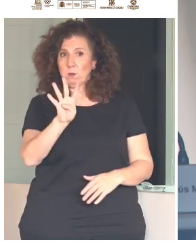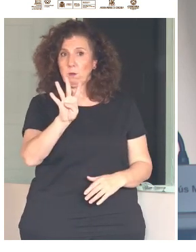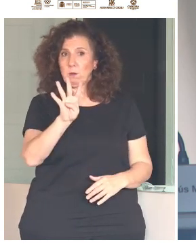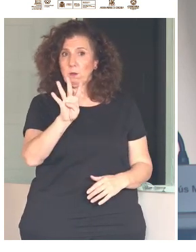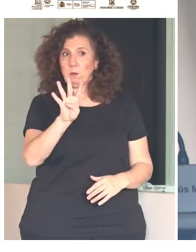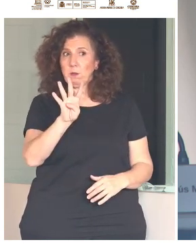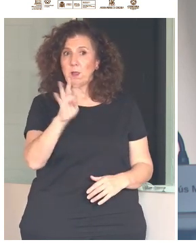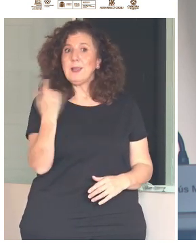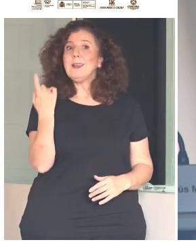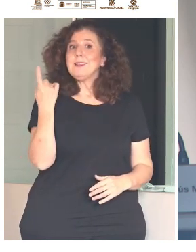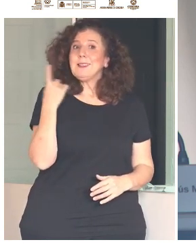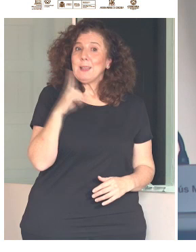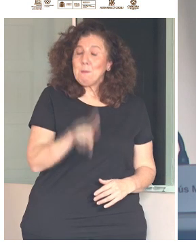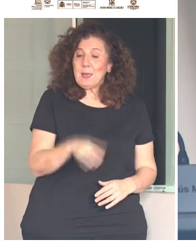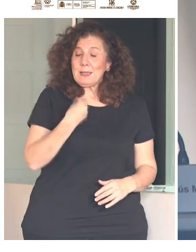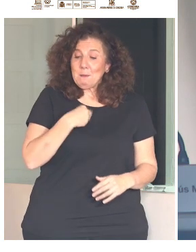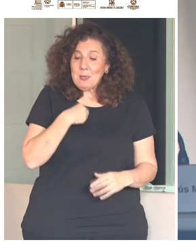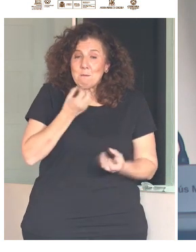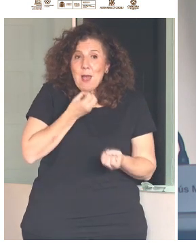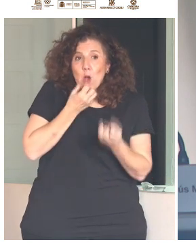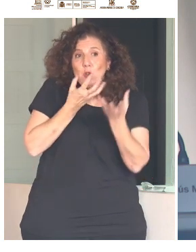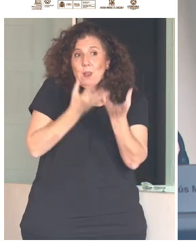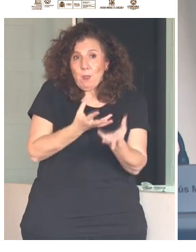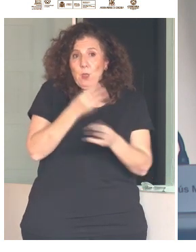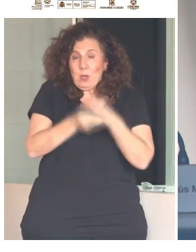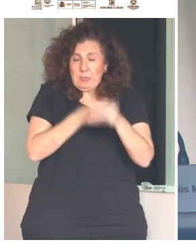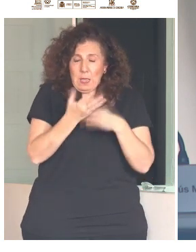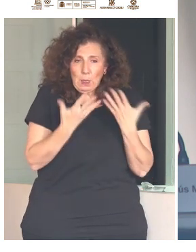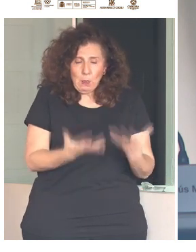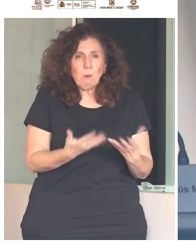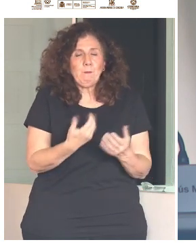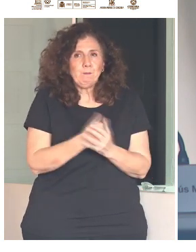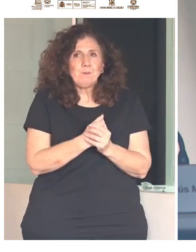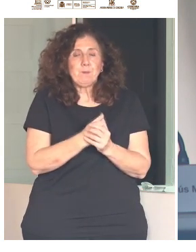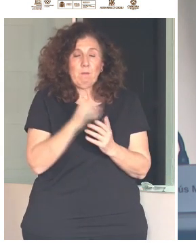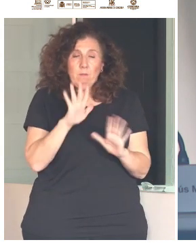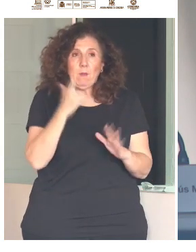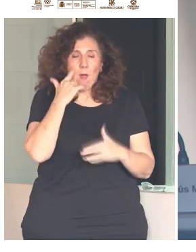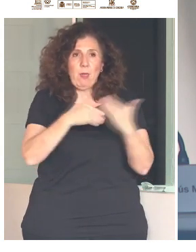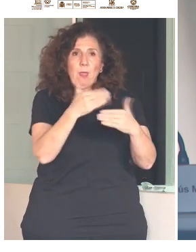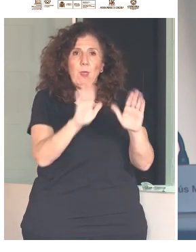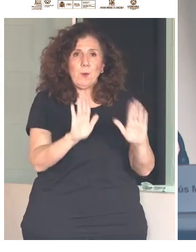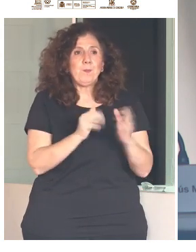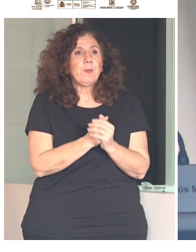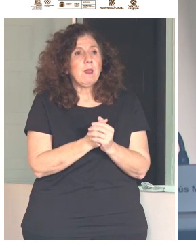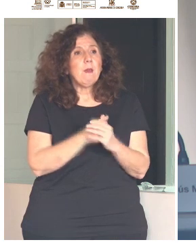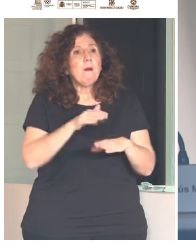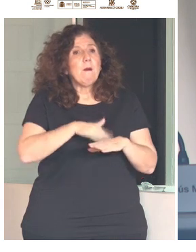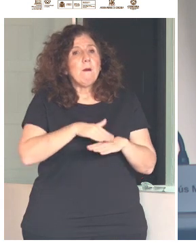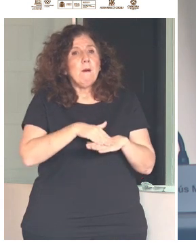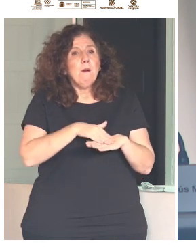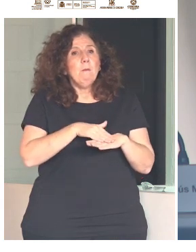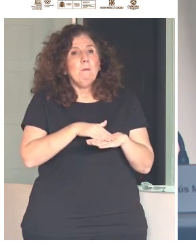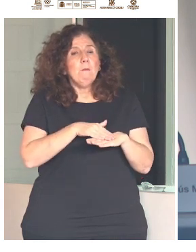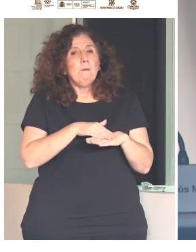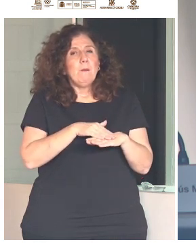También, en esta observación, fijaros qué interesante y qué avanzado, nos decía que para facilitar la igualdad